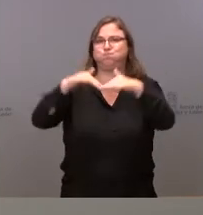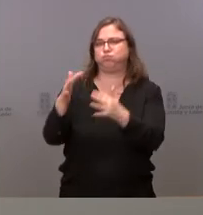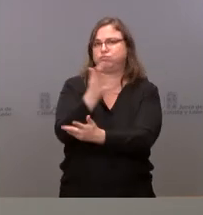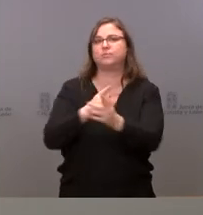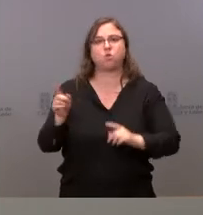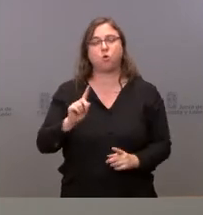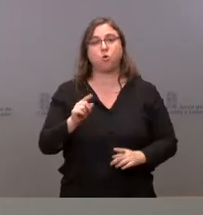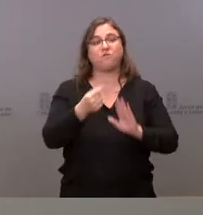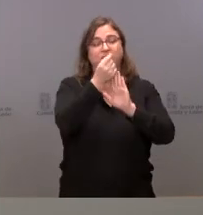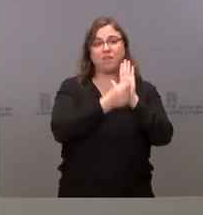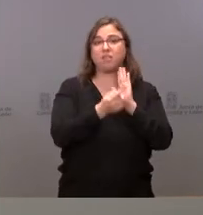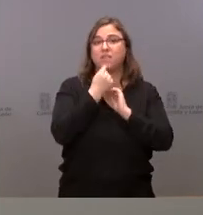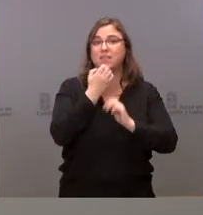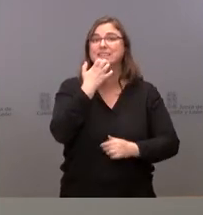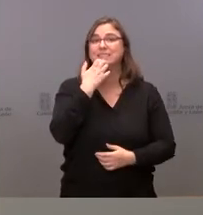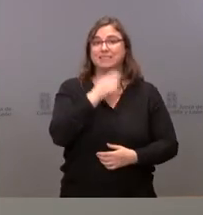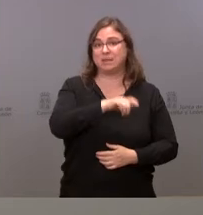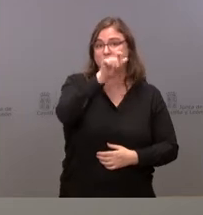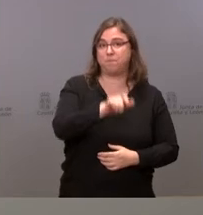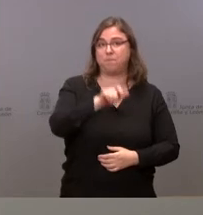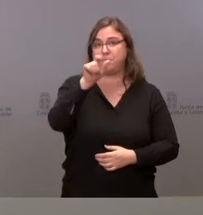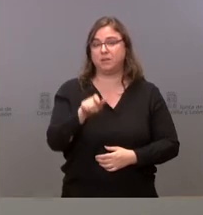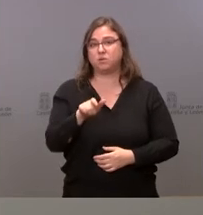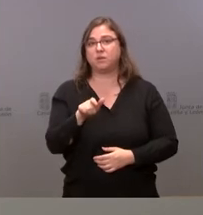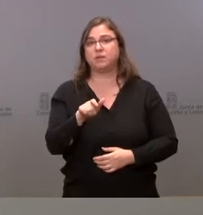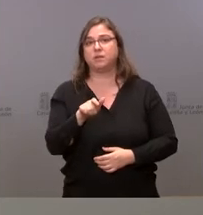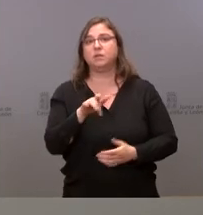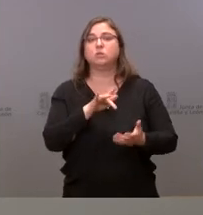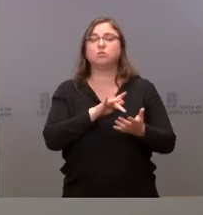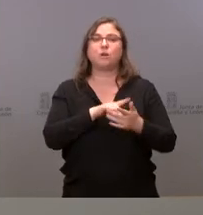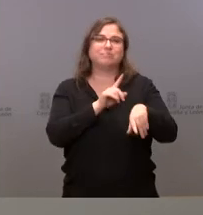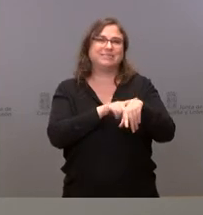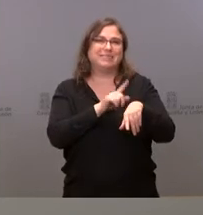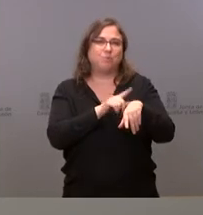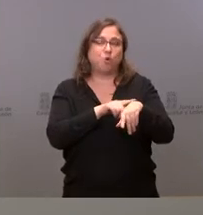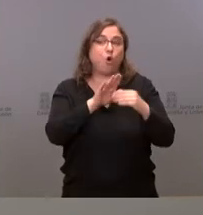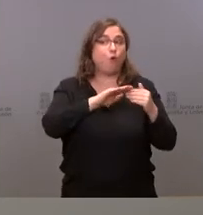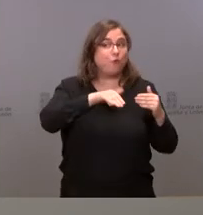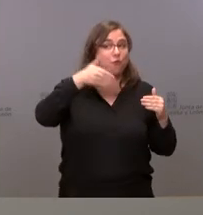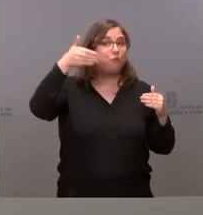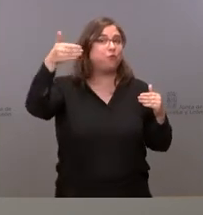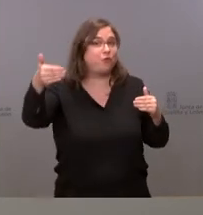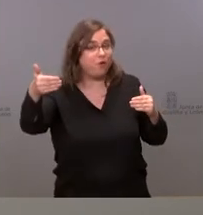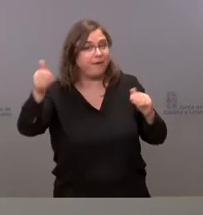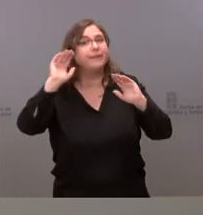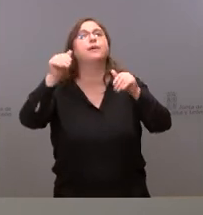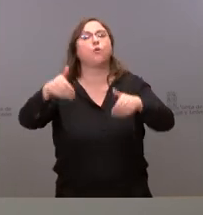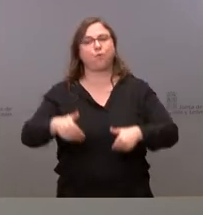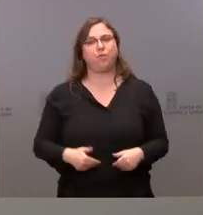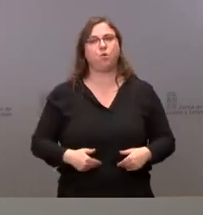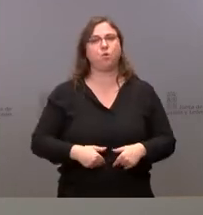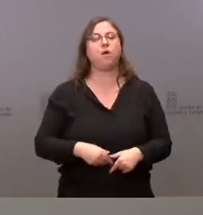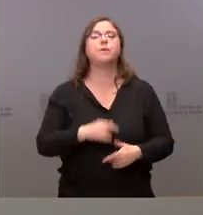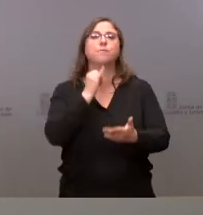que cuando las personas pasan más de de un periodo fuera del centro a la vuelta tienen que traer una prueba